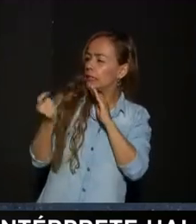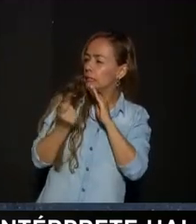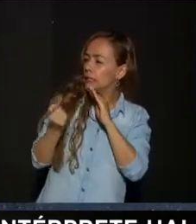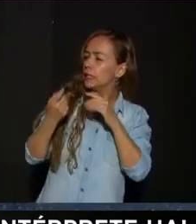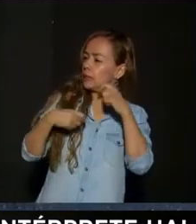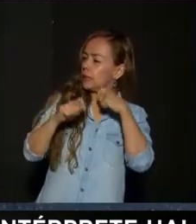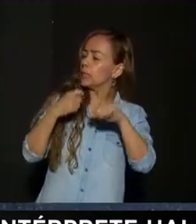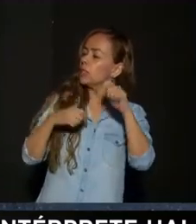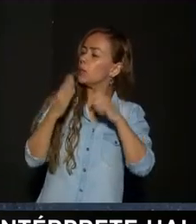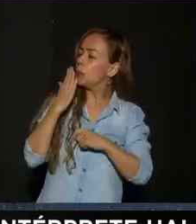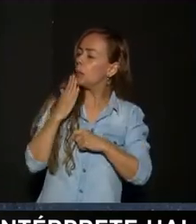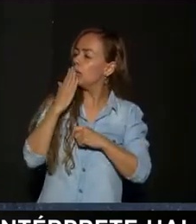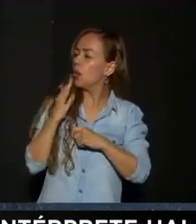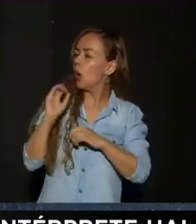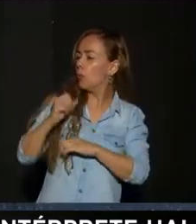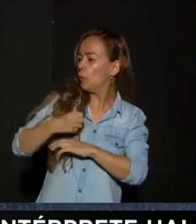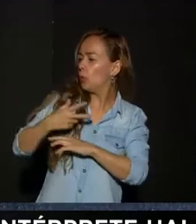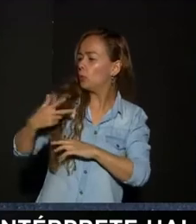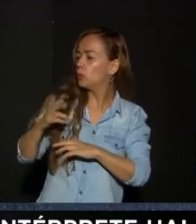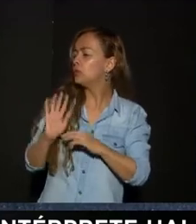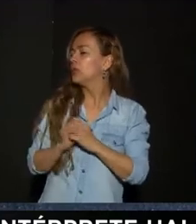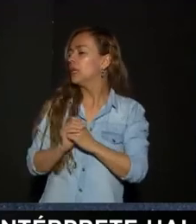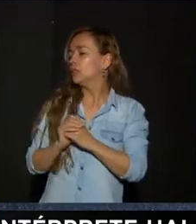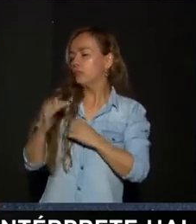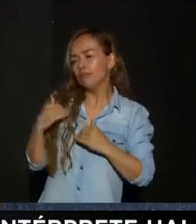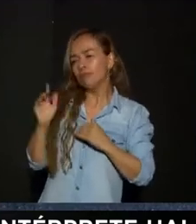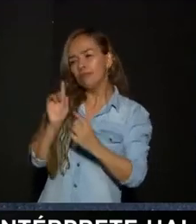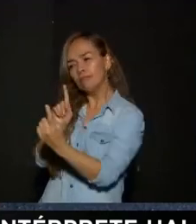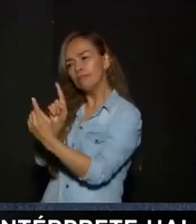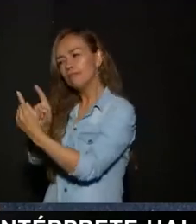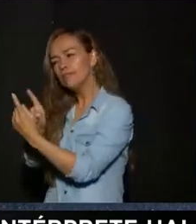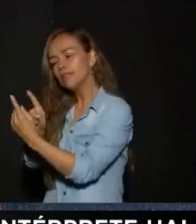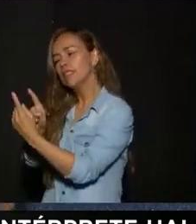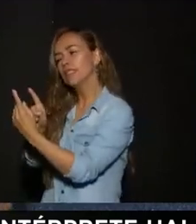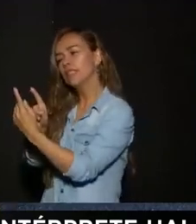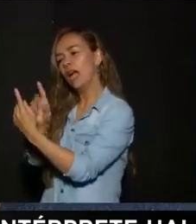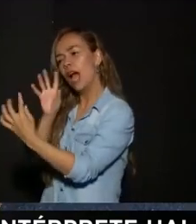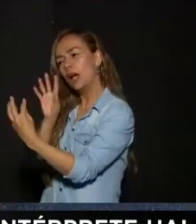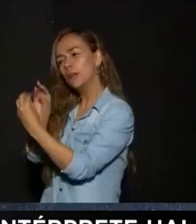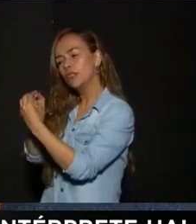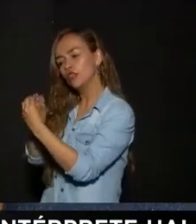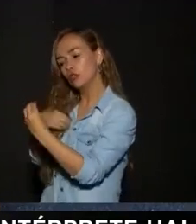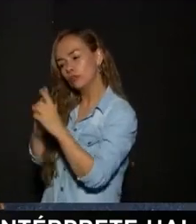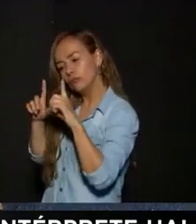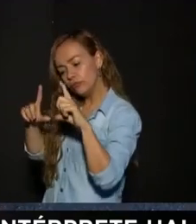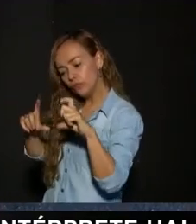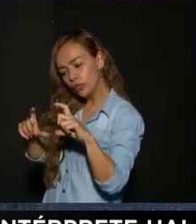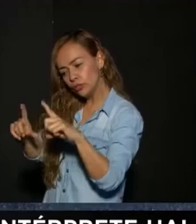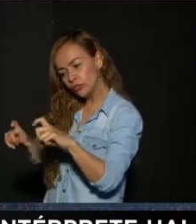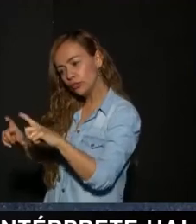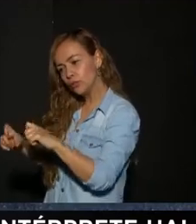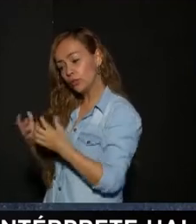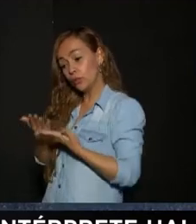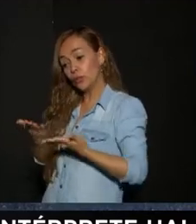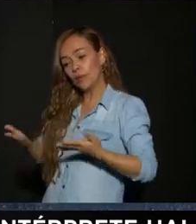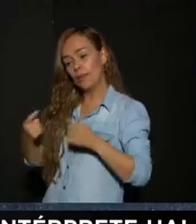está vendiendo Un producto Más bien voy a acercarme A él Mirar de qué manera Yo por ejemplo Puedo coger Tomar una foto De lo que en ese momento La persona